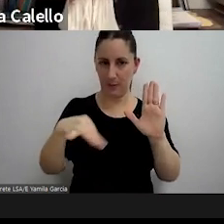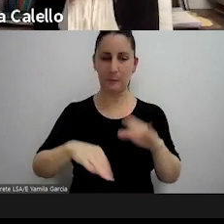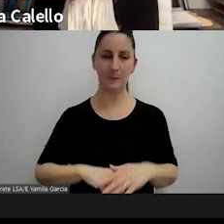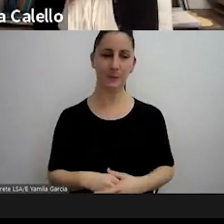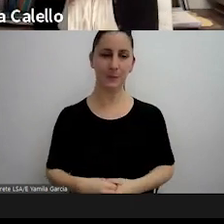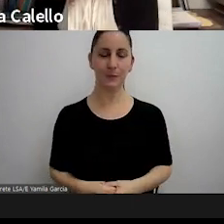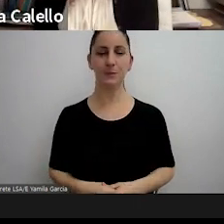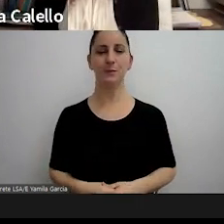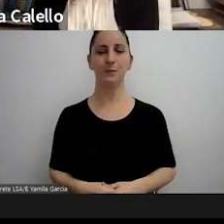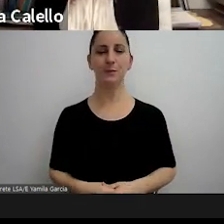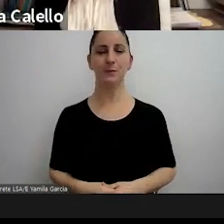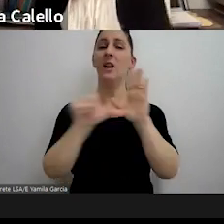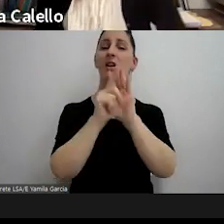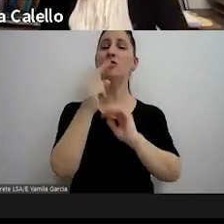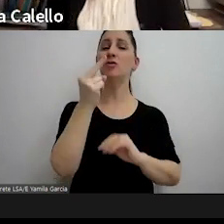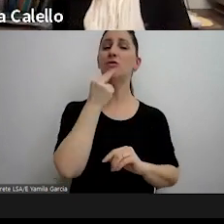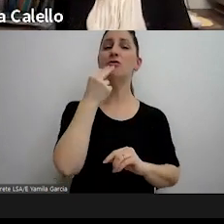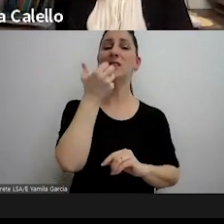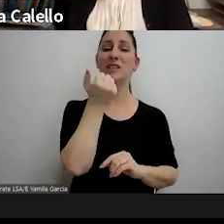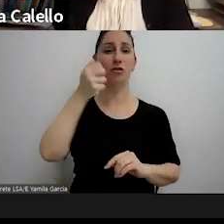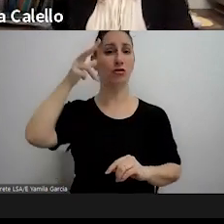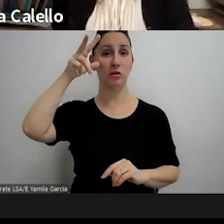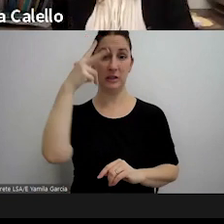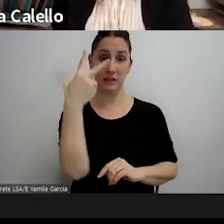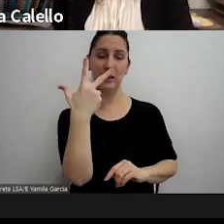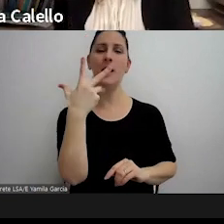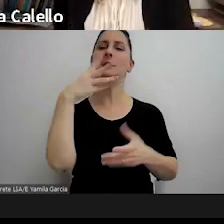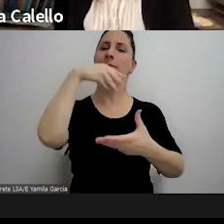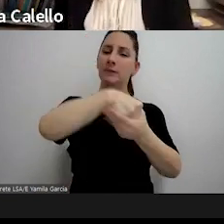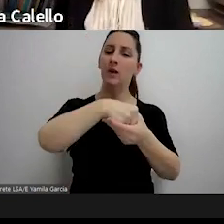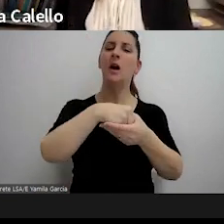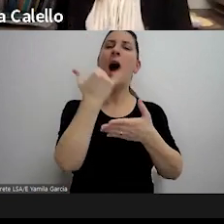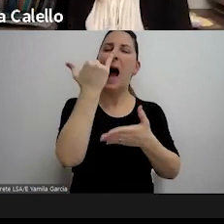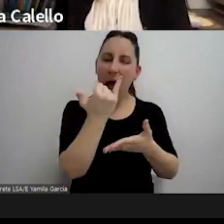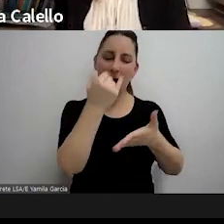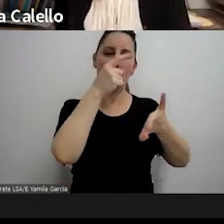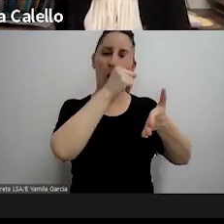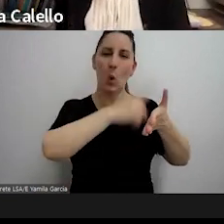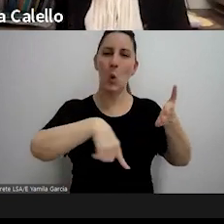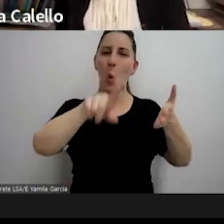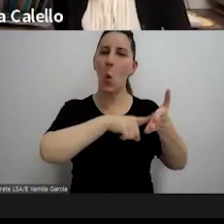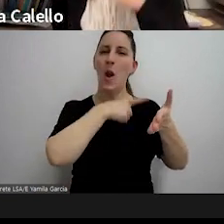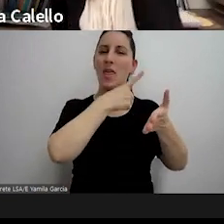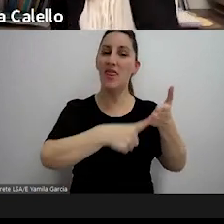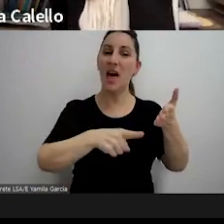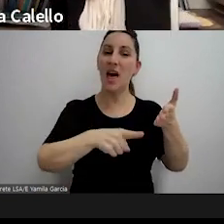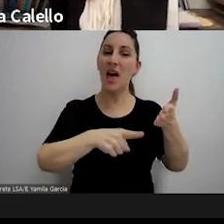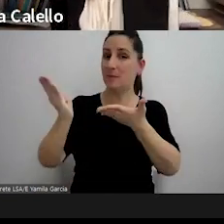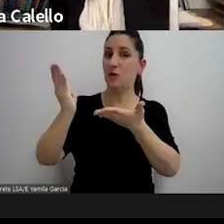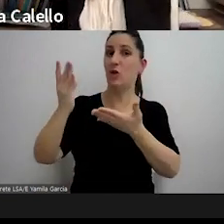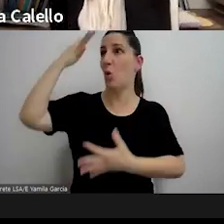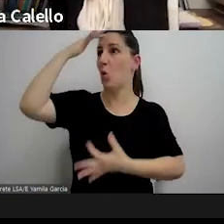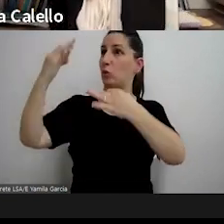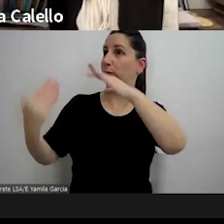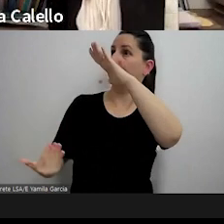en la ley 11683 también tenemos prevista la nulidad como excepción ante el tribunal fiscal de la